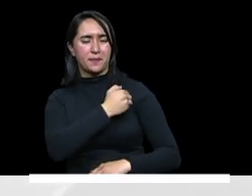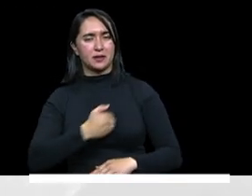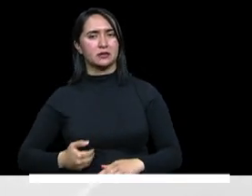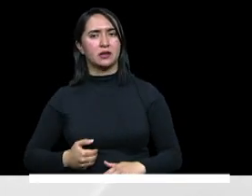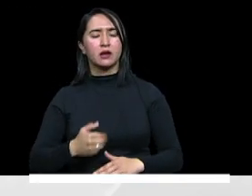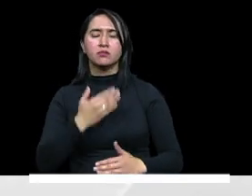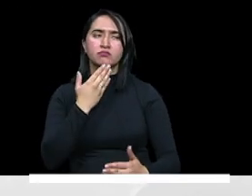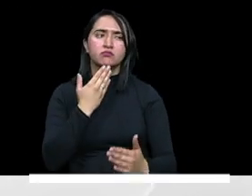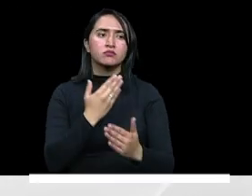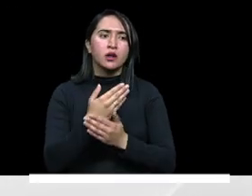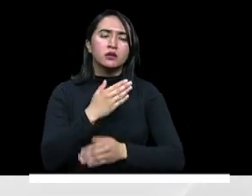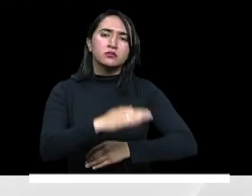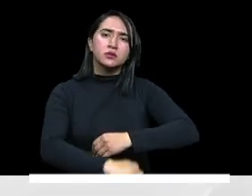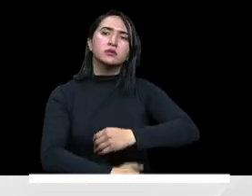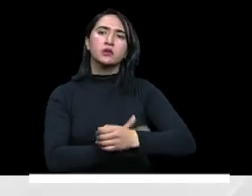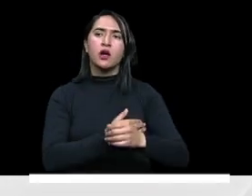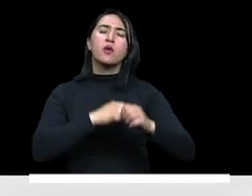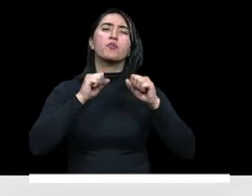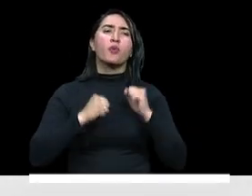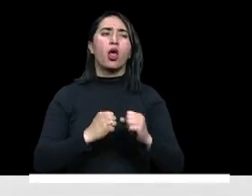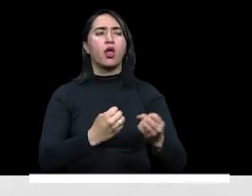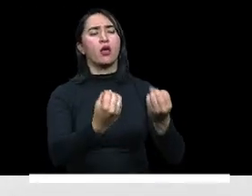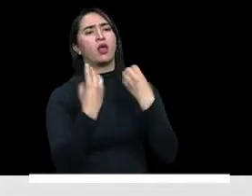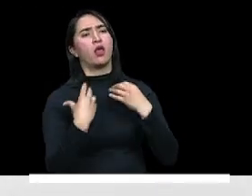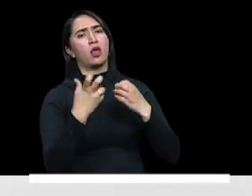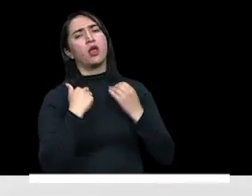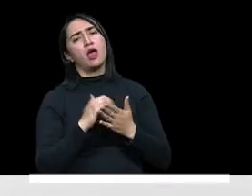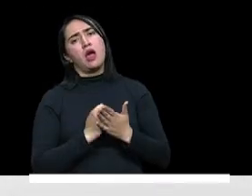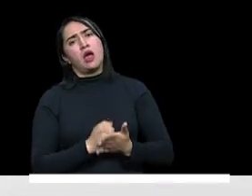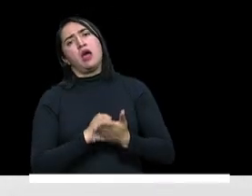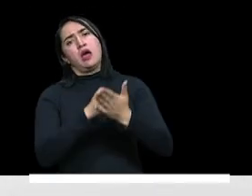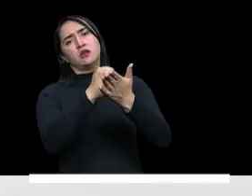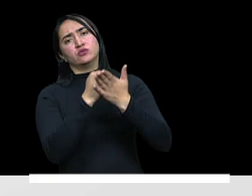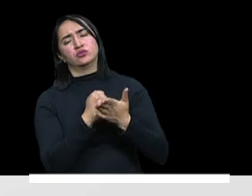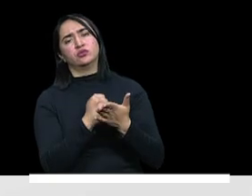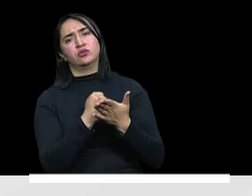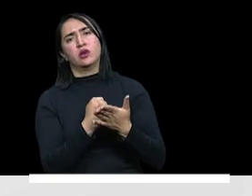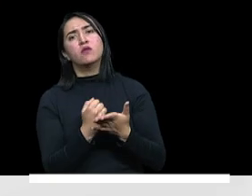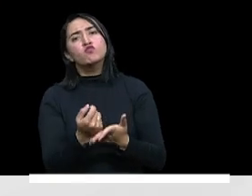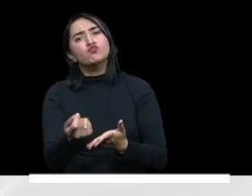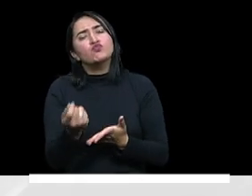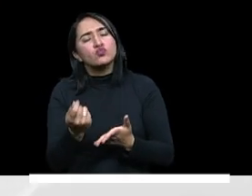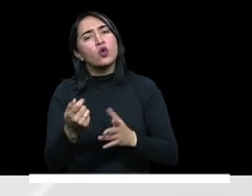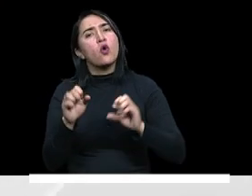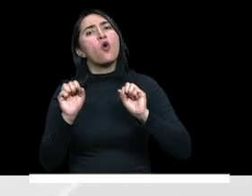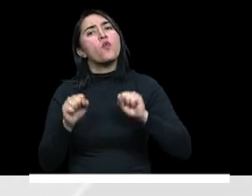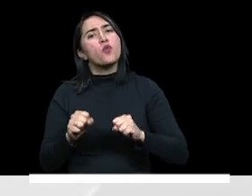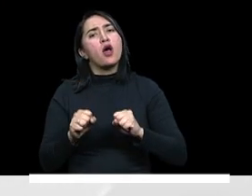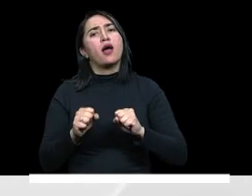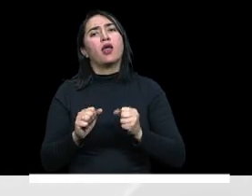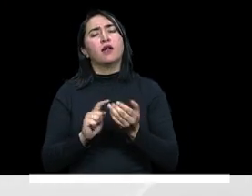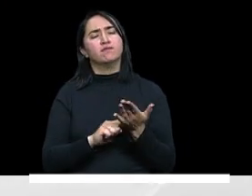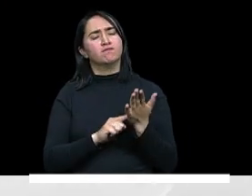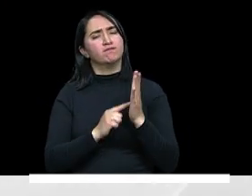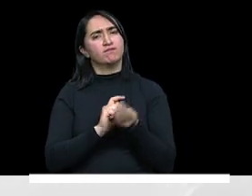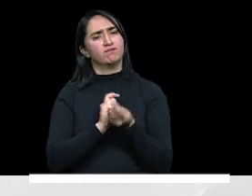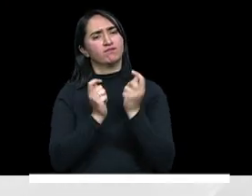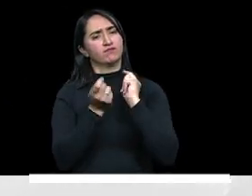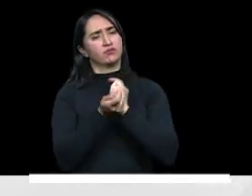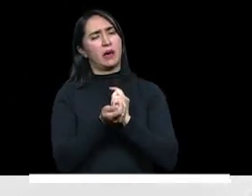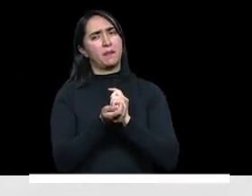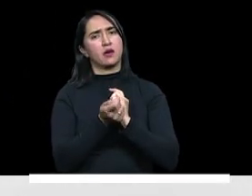voluntad del Ministerio pudimos en esta última parte materializar y acordar este sueño.